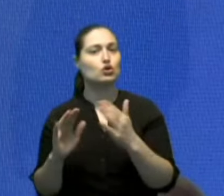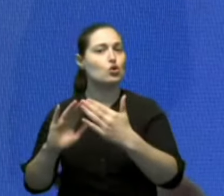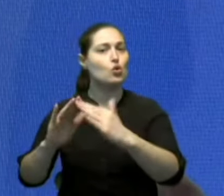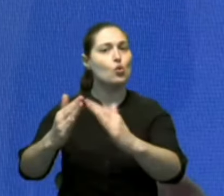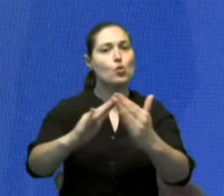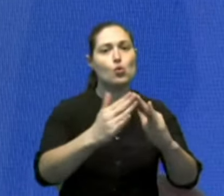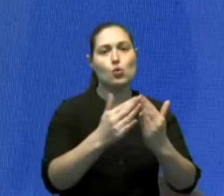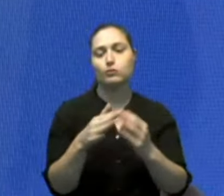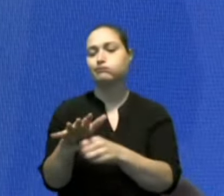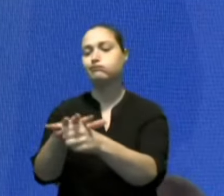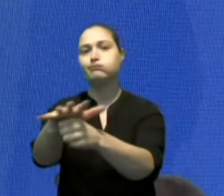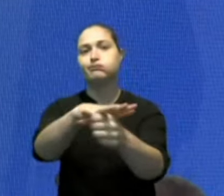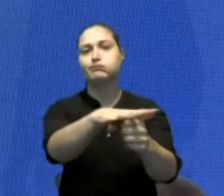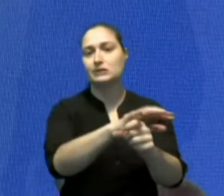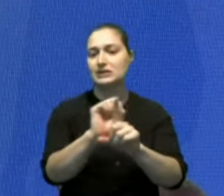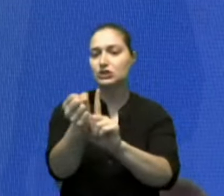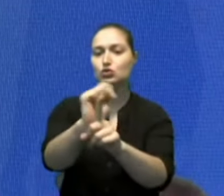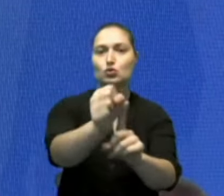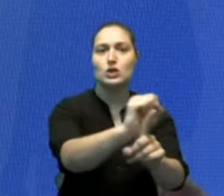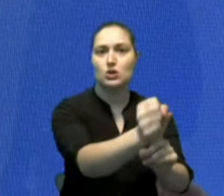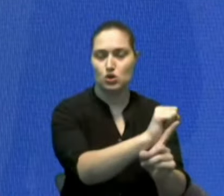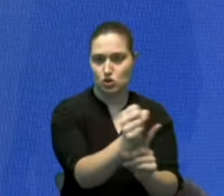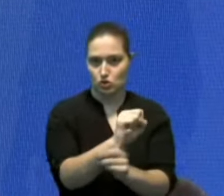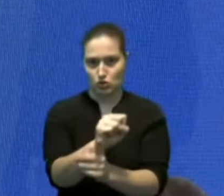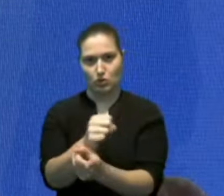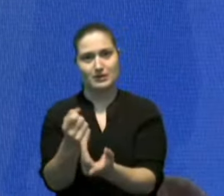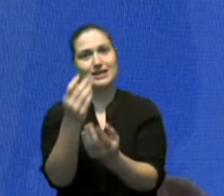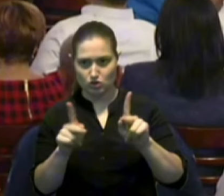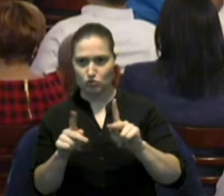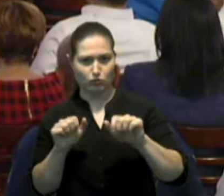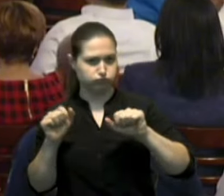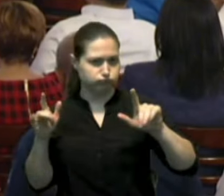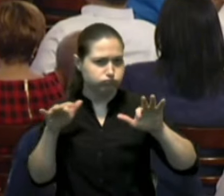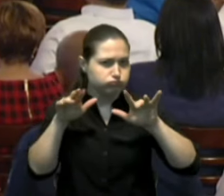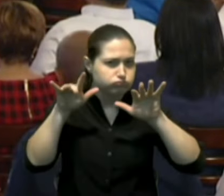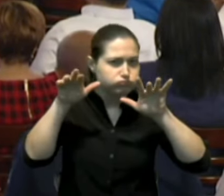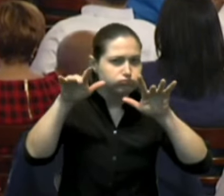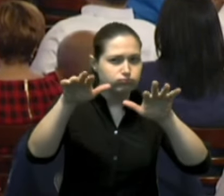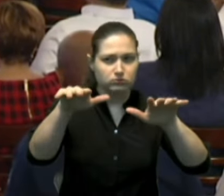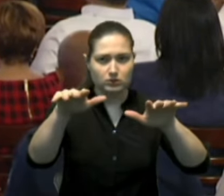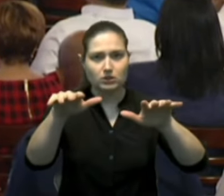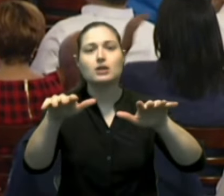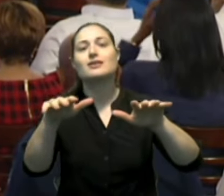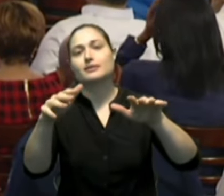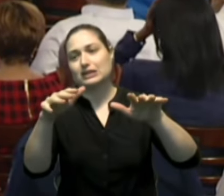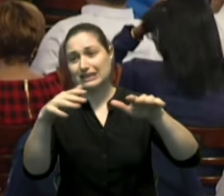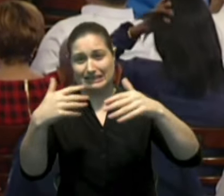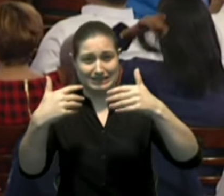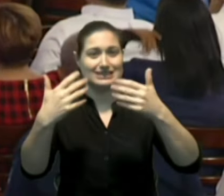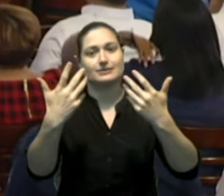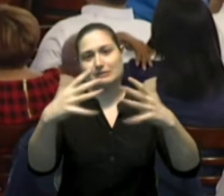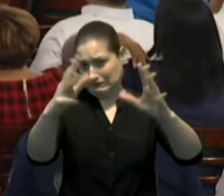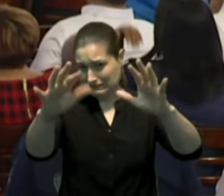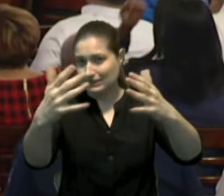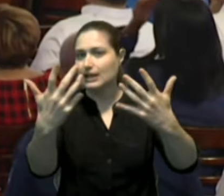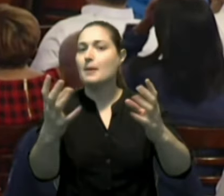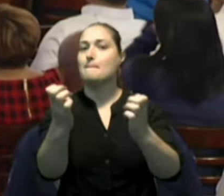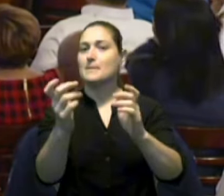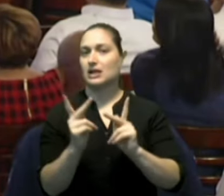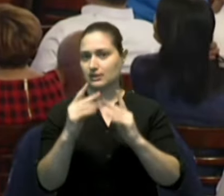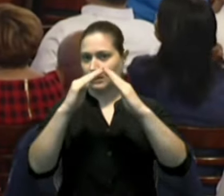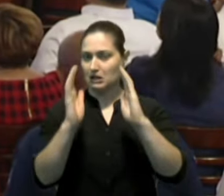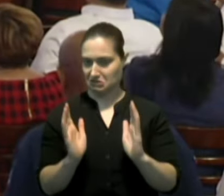del Centro de Operaciones de Emergencias, donde precisa que más de mil personas han sido movilizadas. Unas nueve